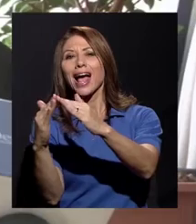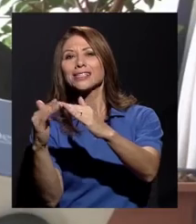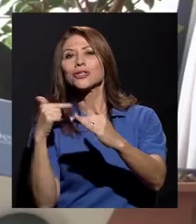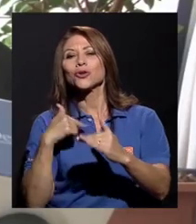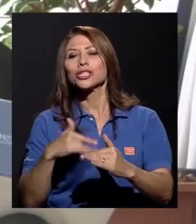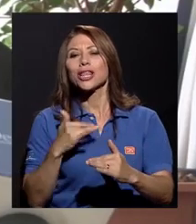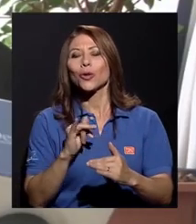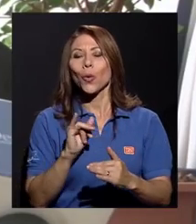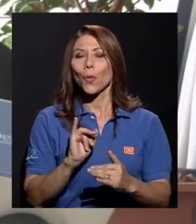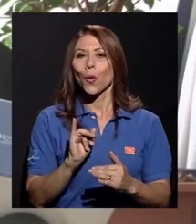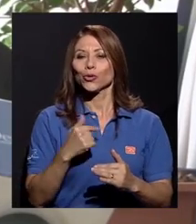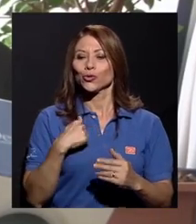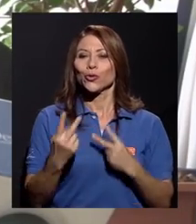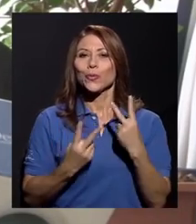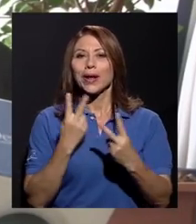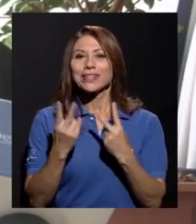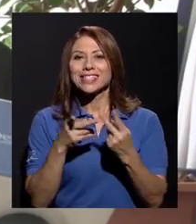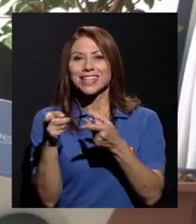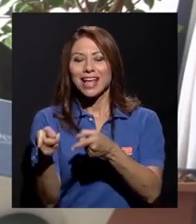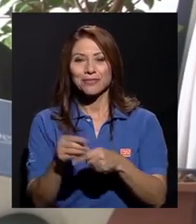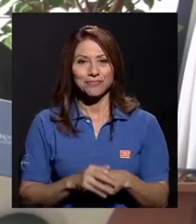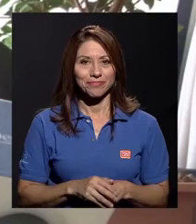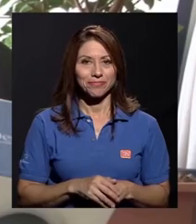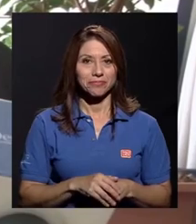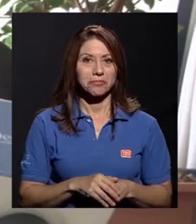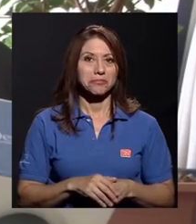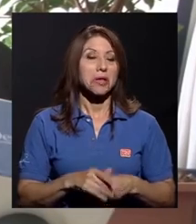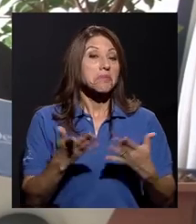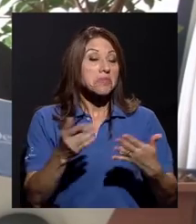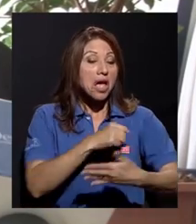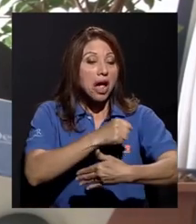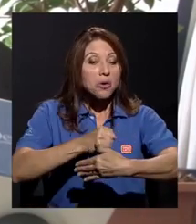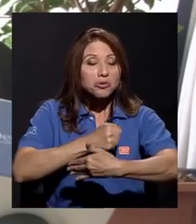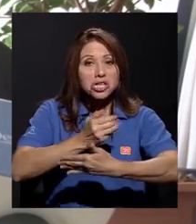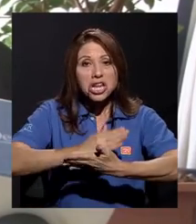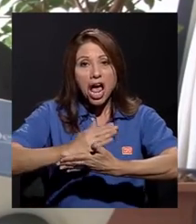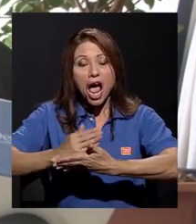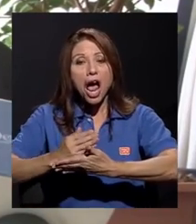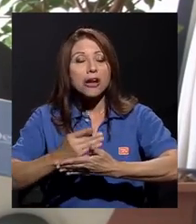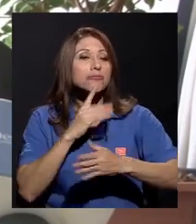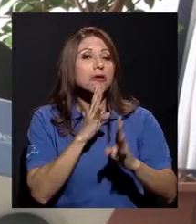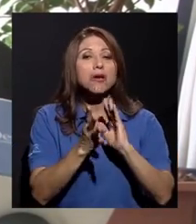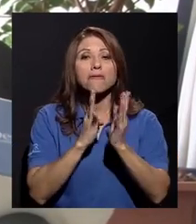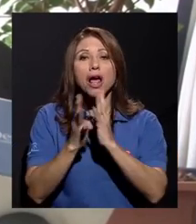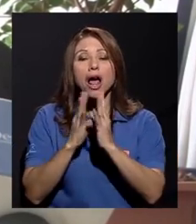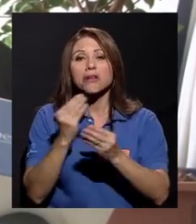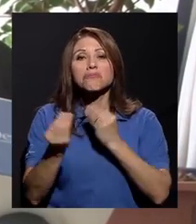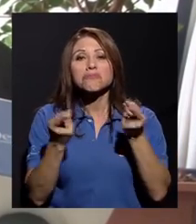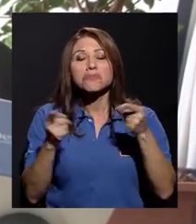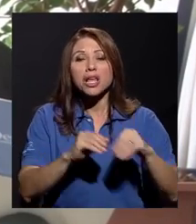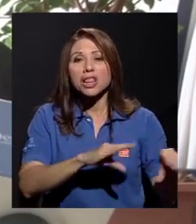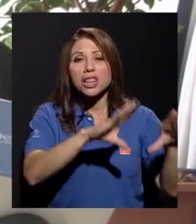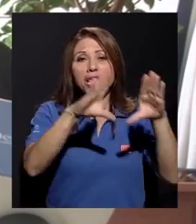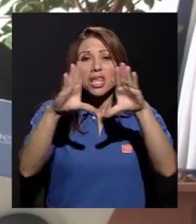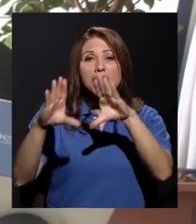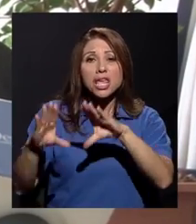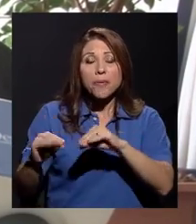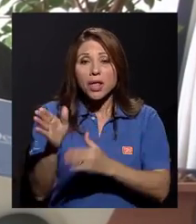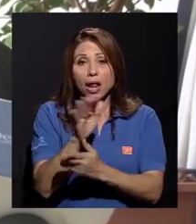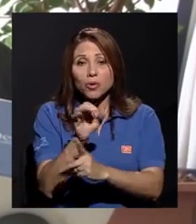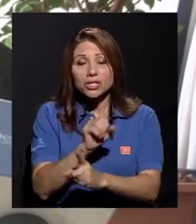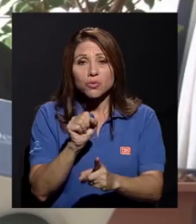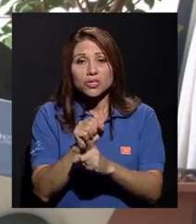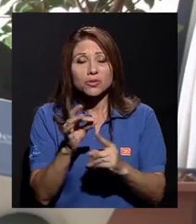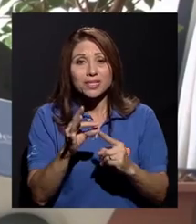visita. A cocinar, a comentar sobre cómo les fue en el día, si tienen una situación especial. Y entonces, aquí se genera todo